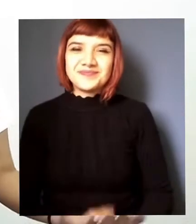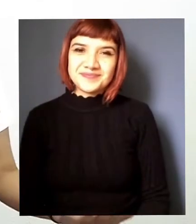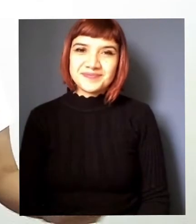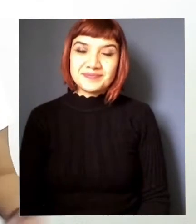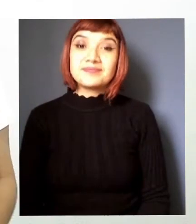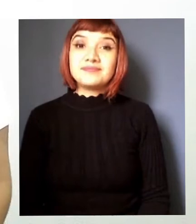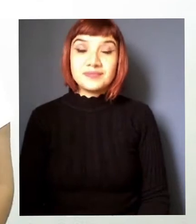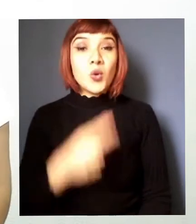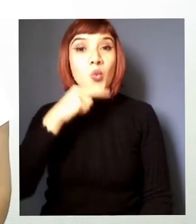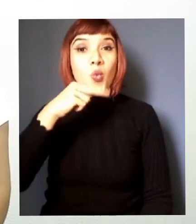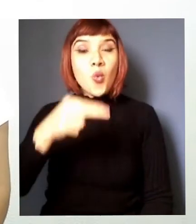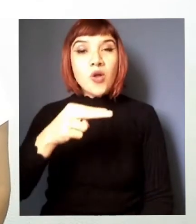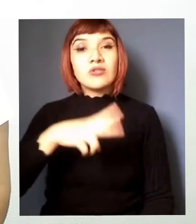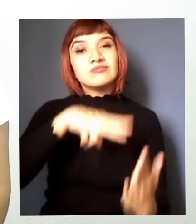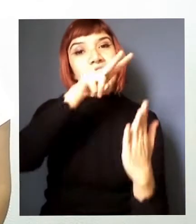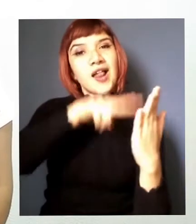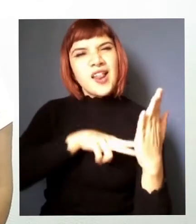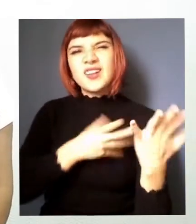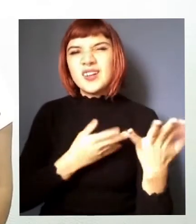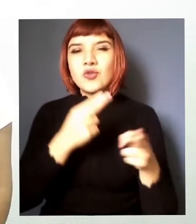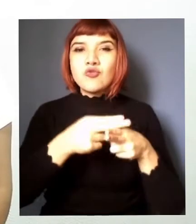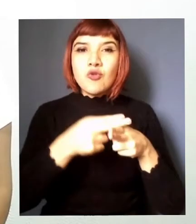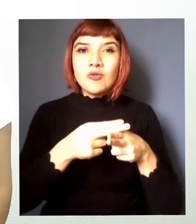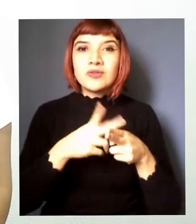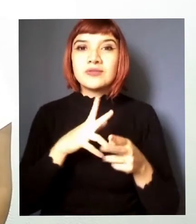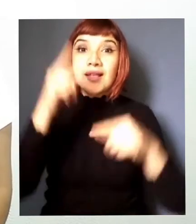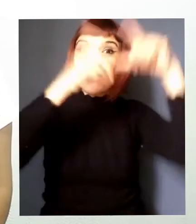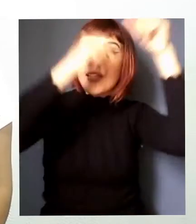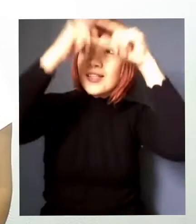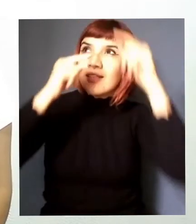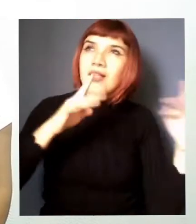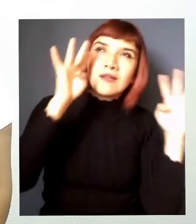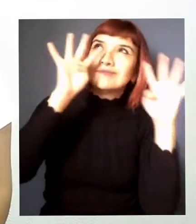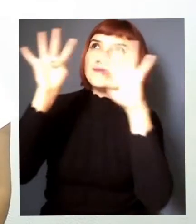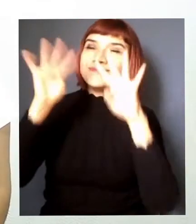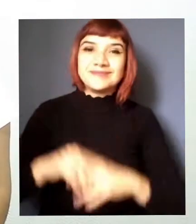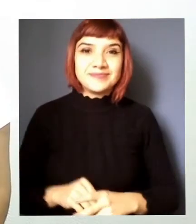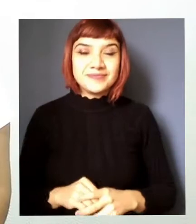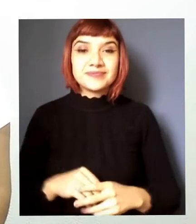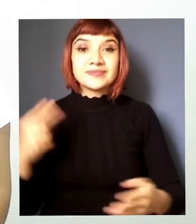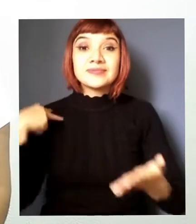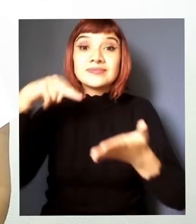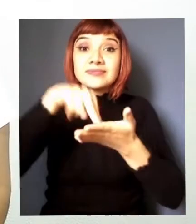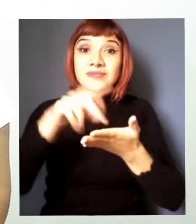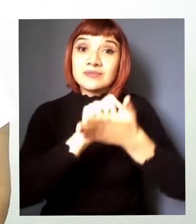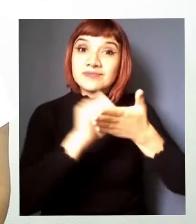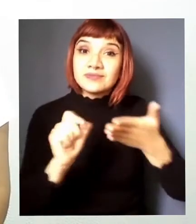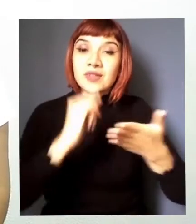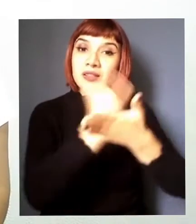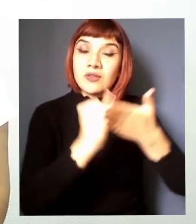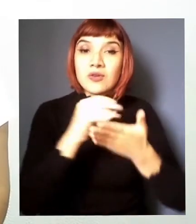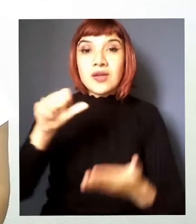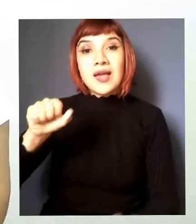leeremos entonces el cuento para ver las estrellas escrito e ilustrado por amalia